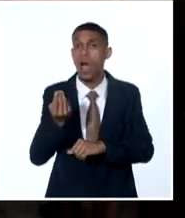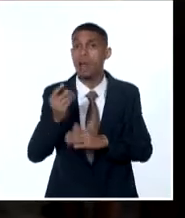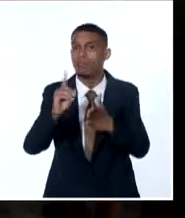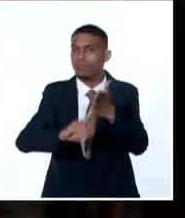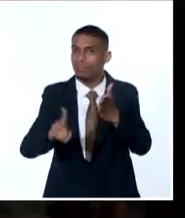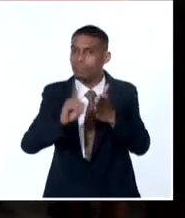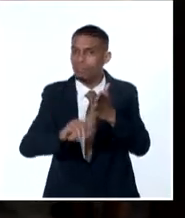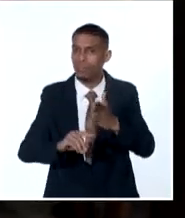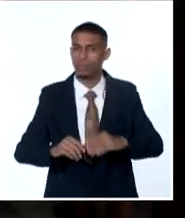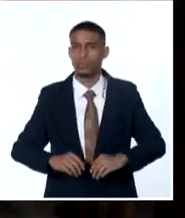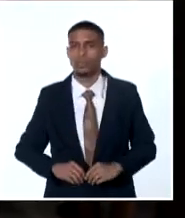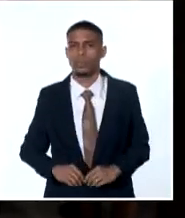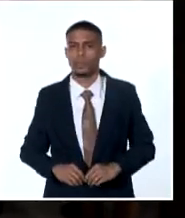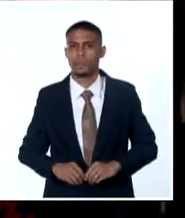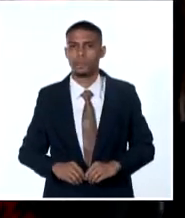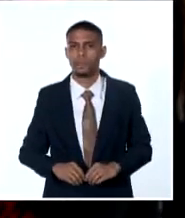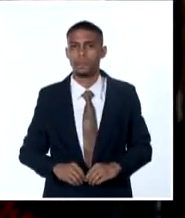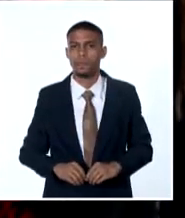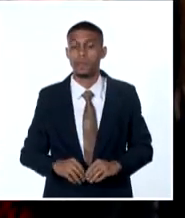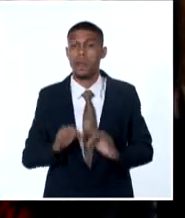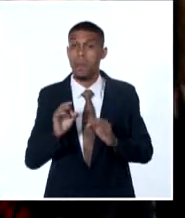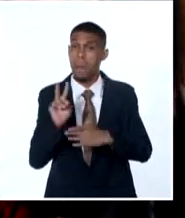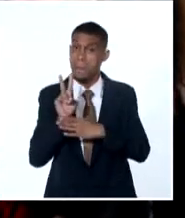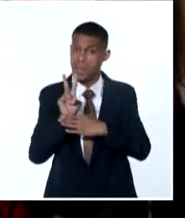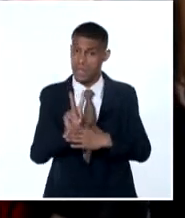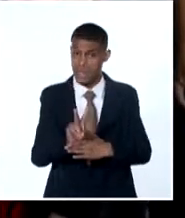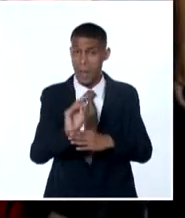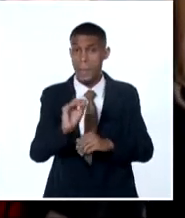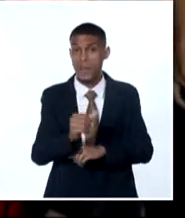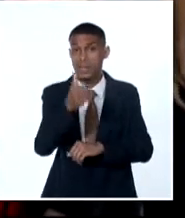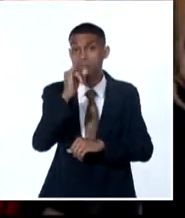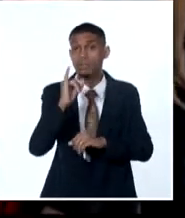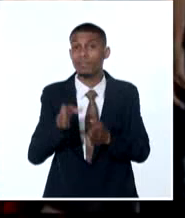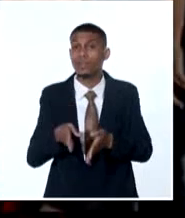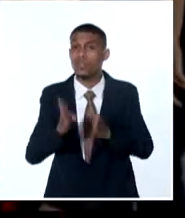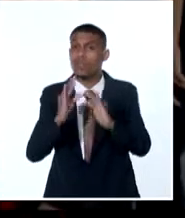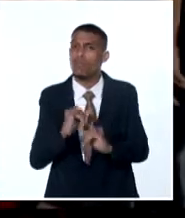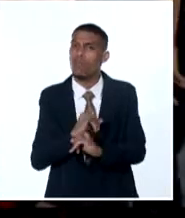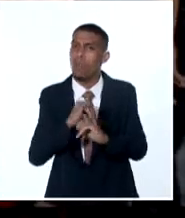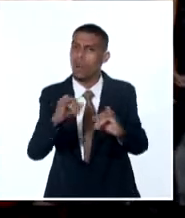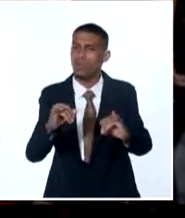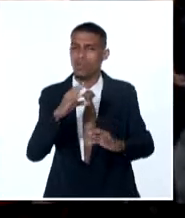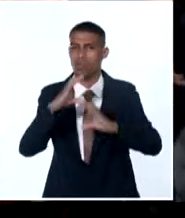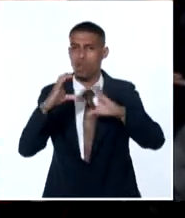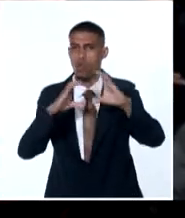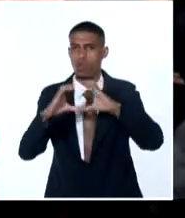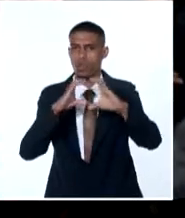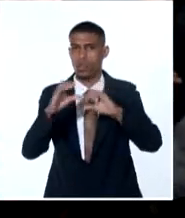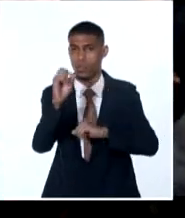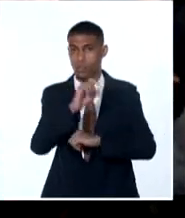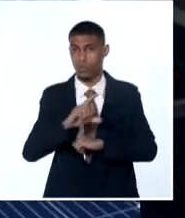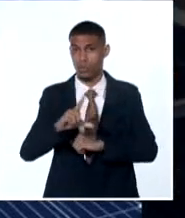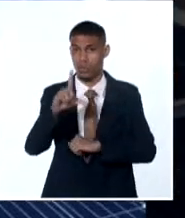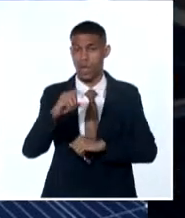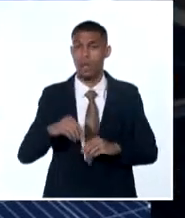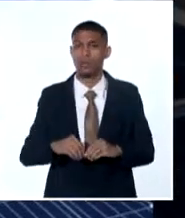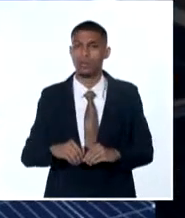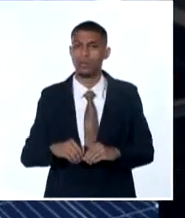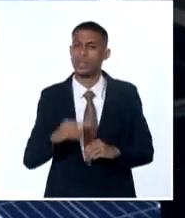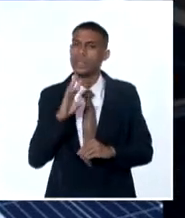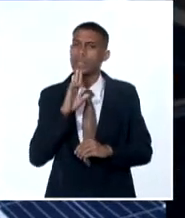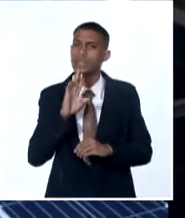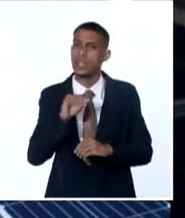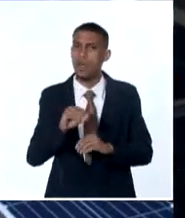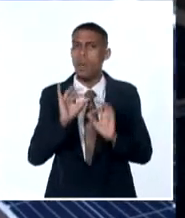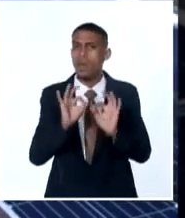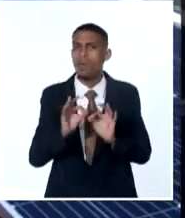Durante la cita, el presidente del Instituto de Información y Comunicación Social, Alfonso Onoya, reconoció al colectivo de